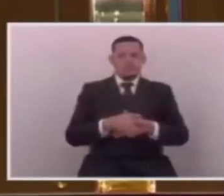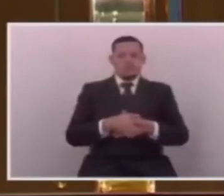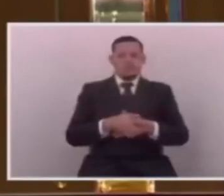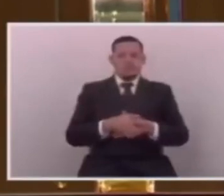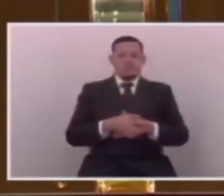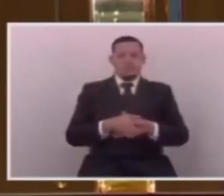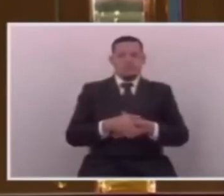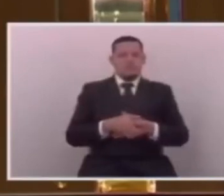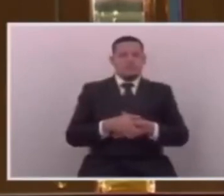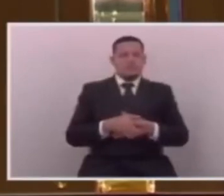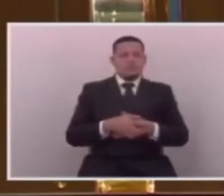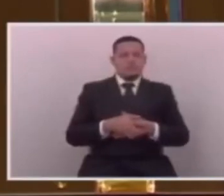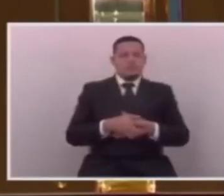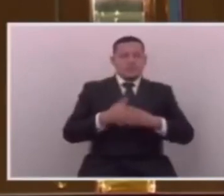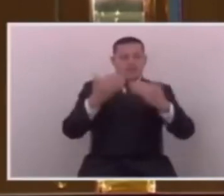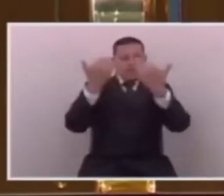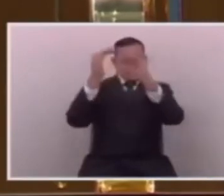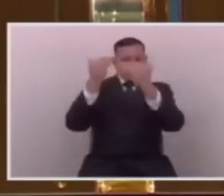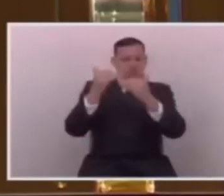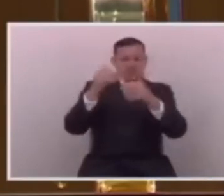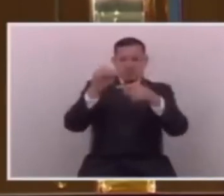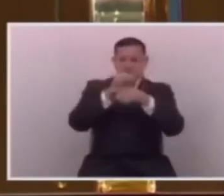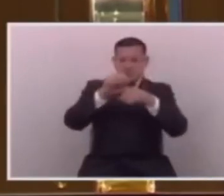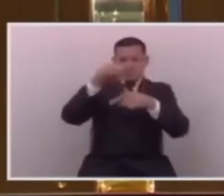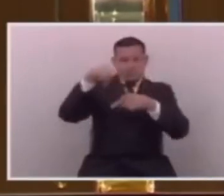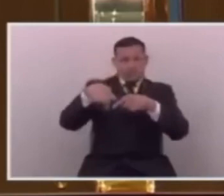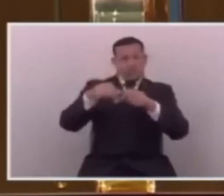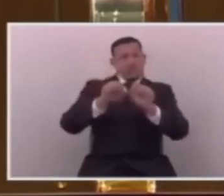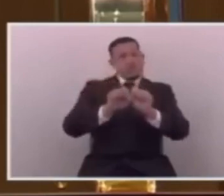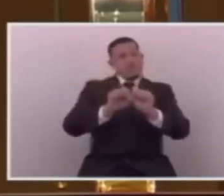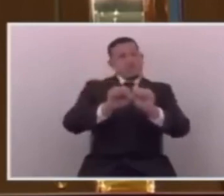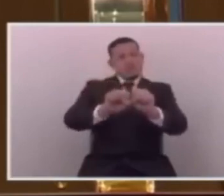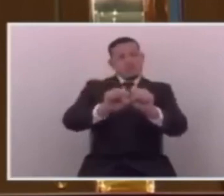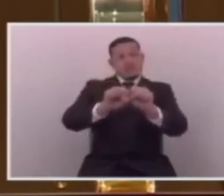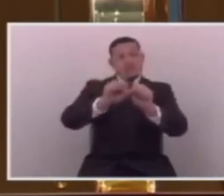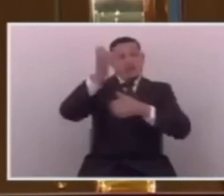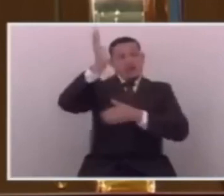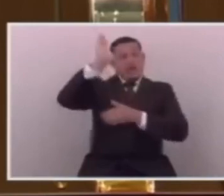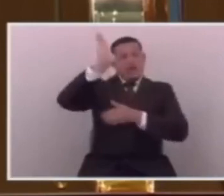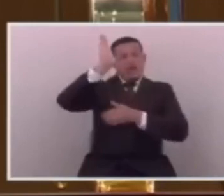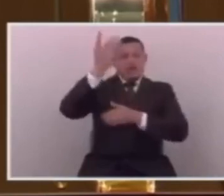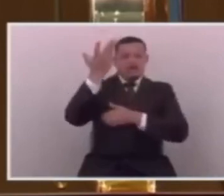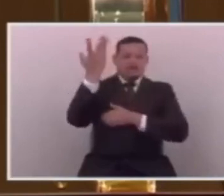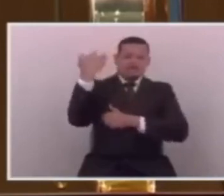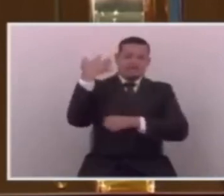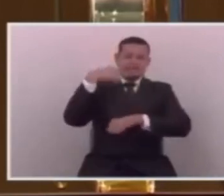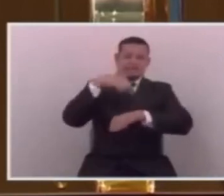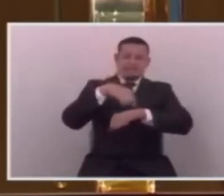Las acciones de ahora han matado los discursos del pasado.